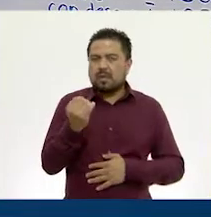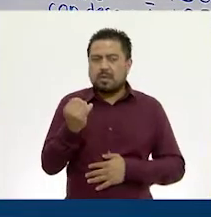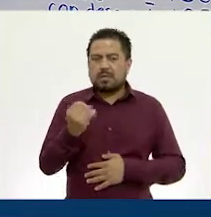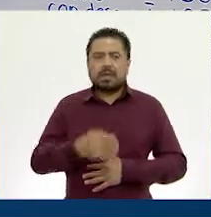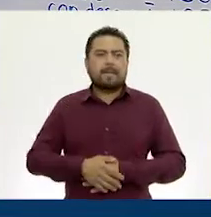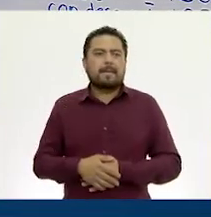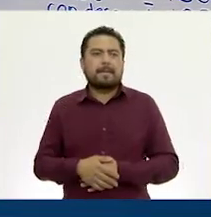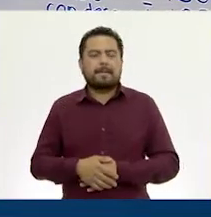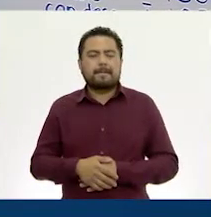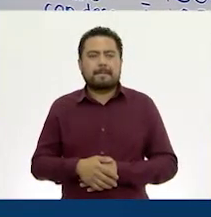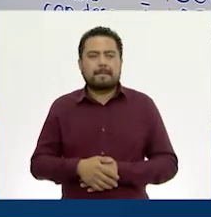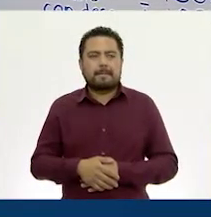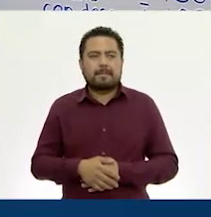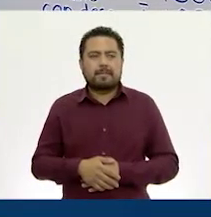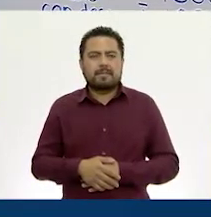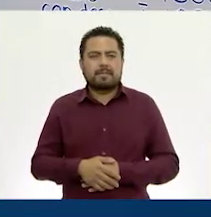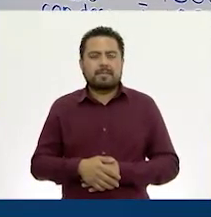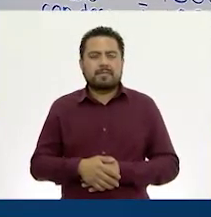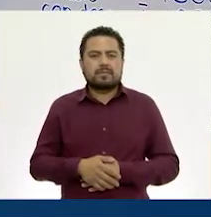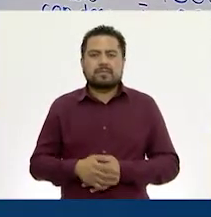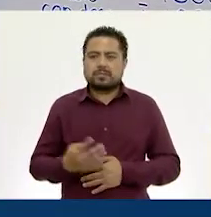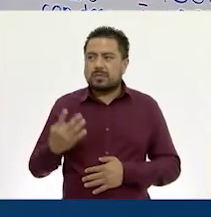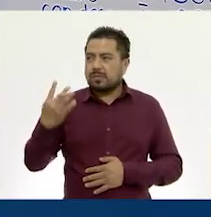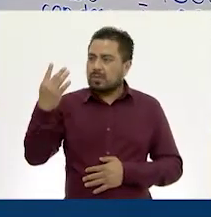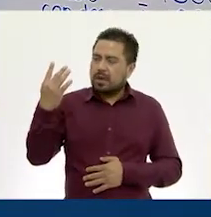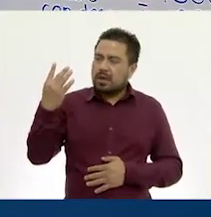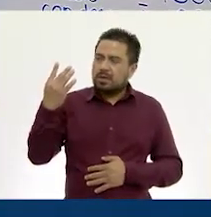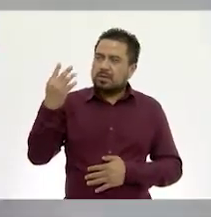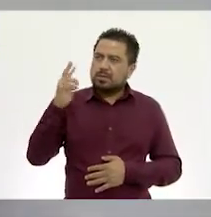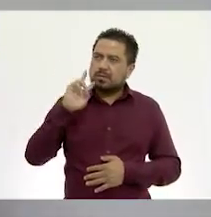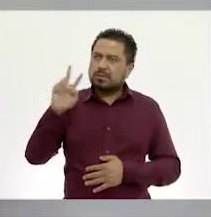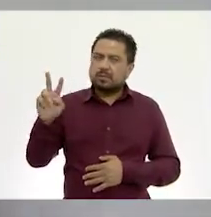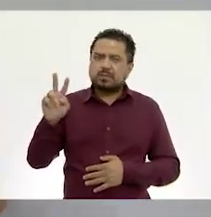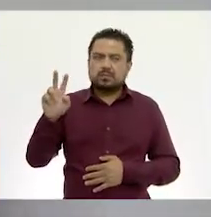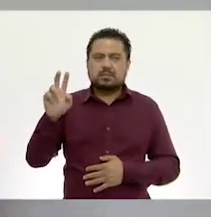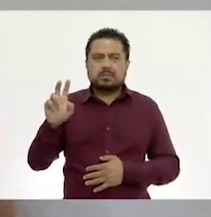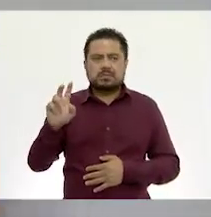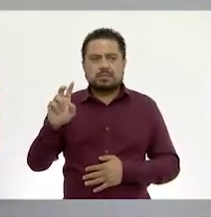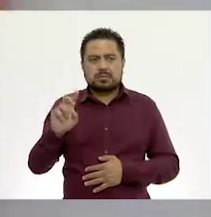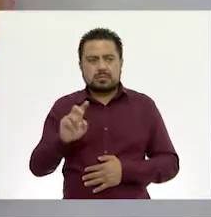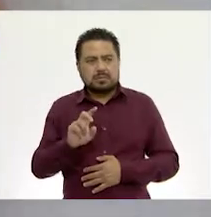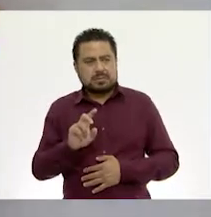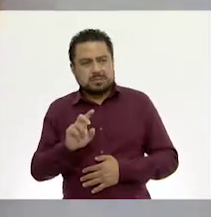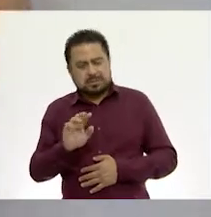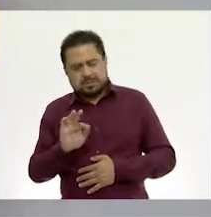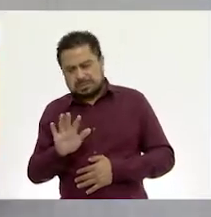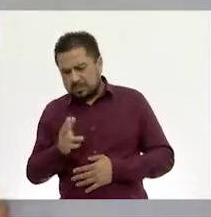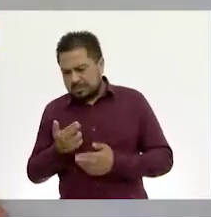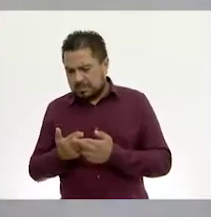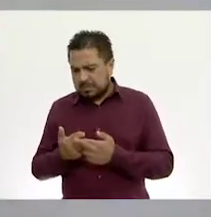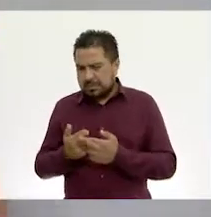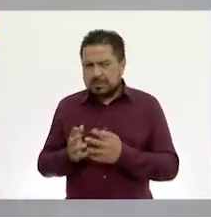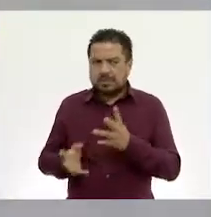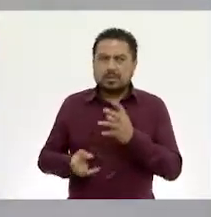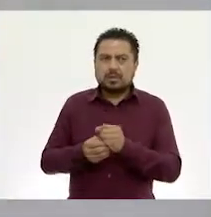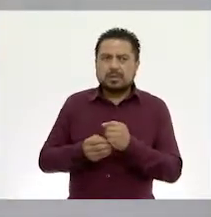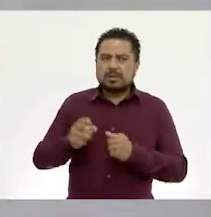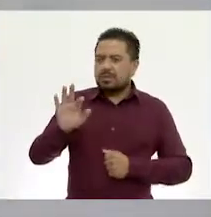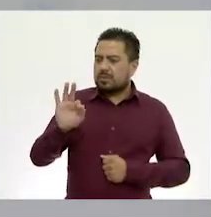Ajá. Serían cuatro. Perdón, treinta y seis. seis, se sobran cuatro y cuarenta y cinco y cinco.